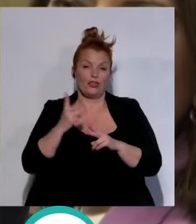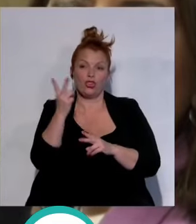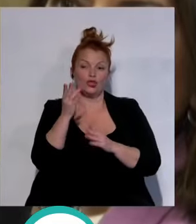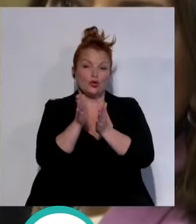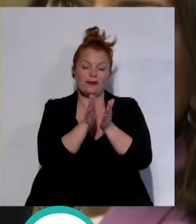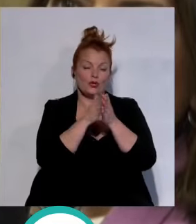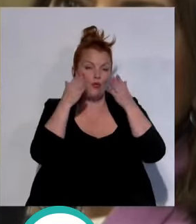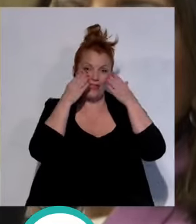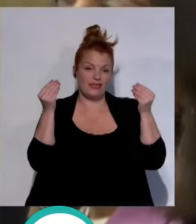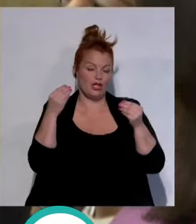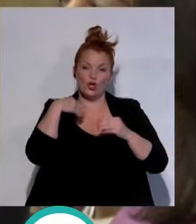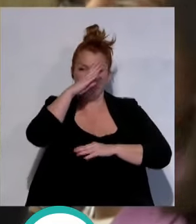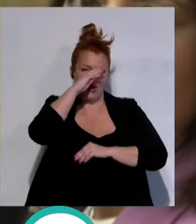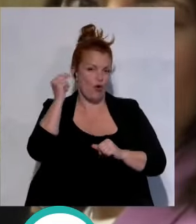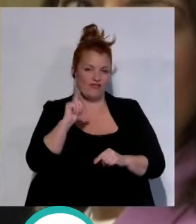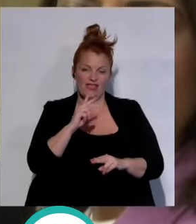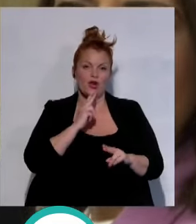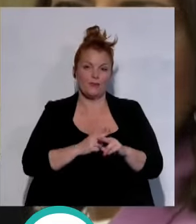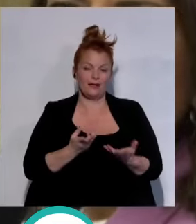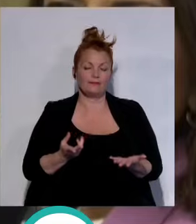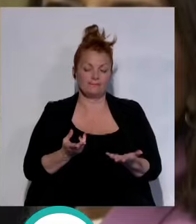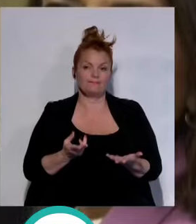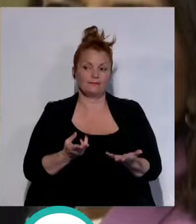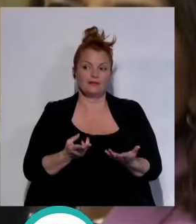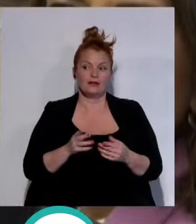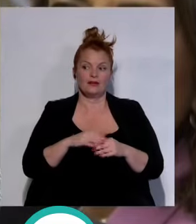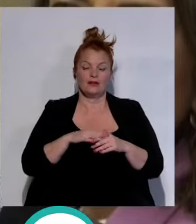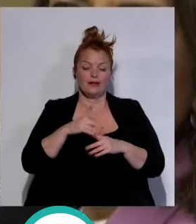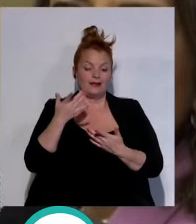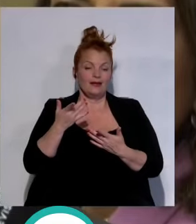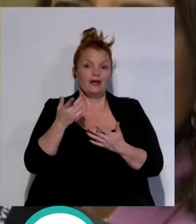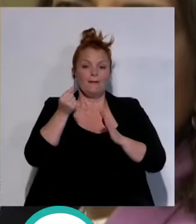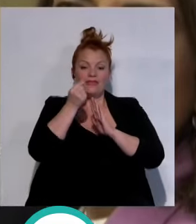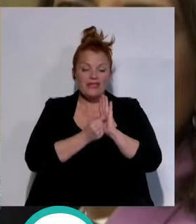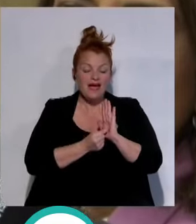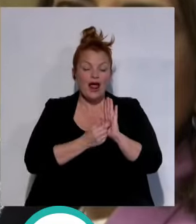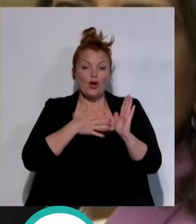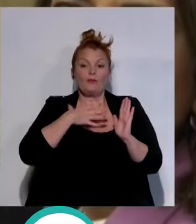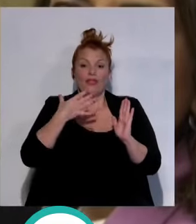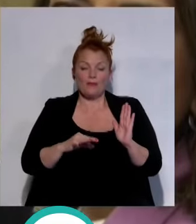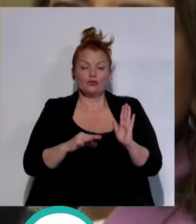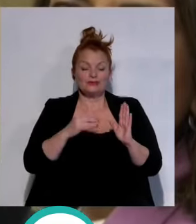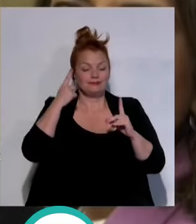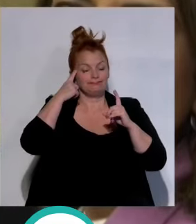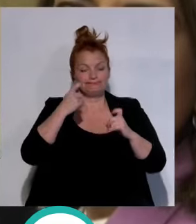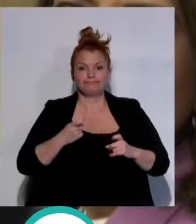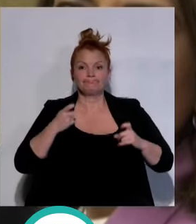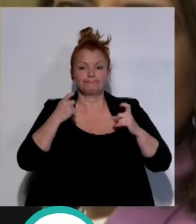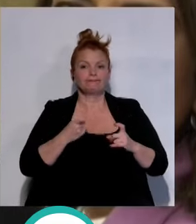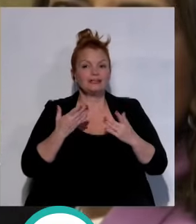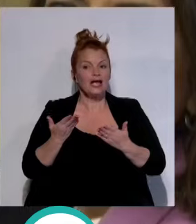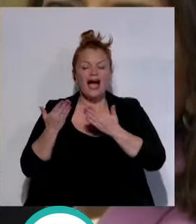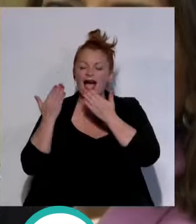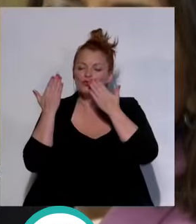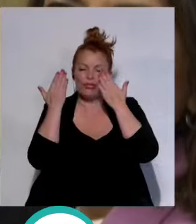yo lo mencioné y a partir de entonces en la medida en que podamos se trata de ayudar